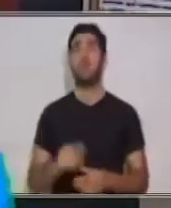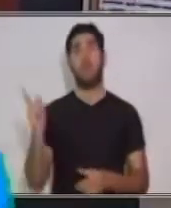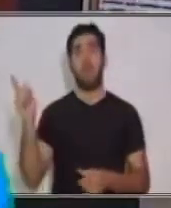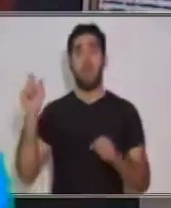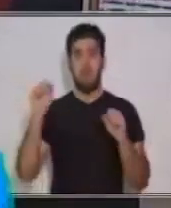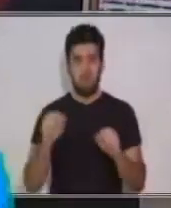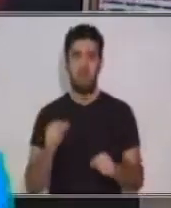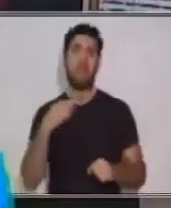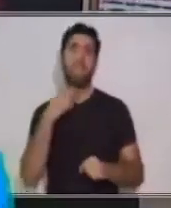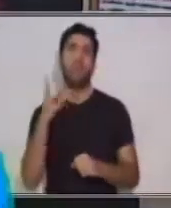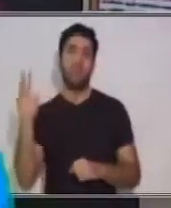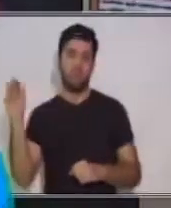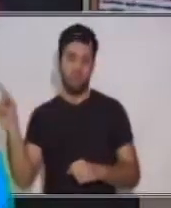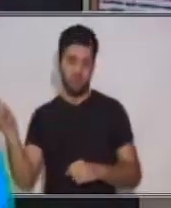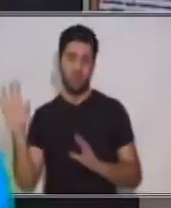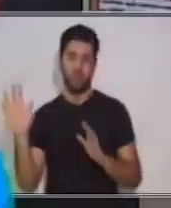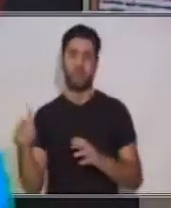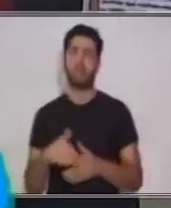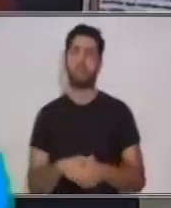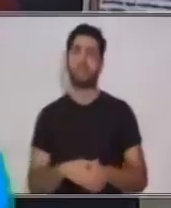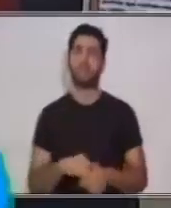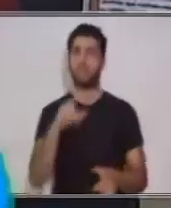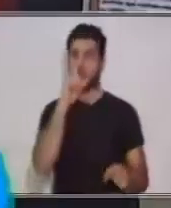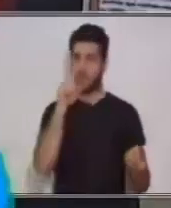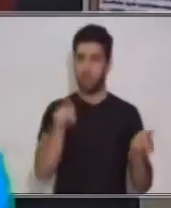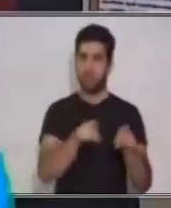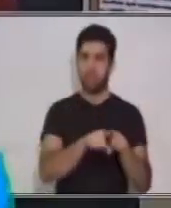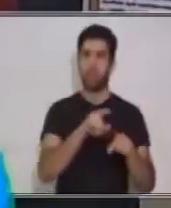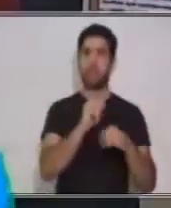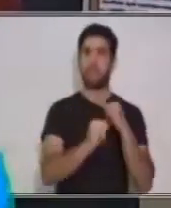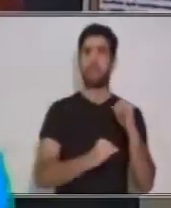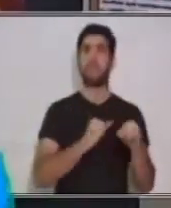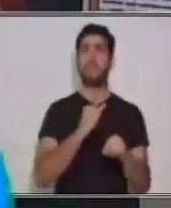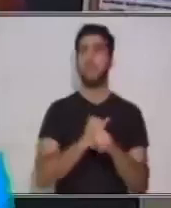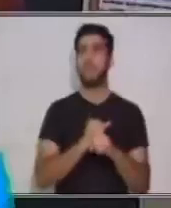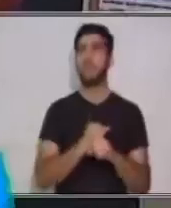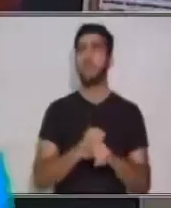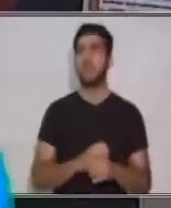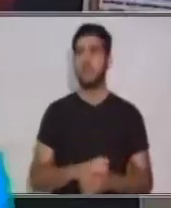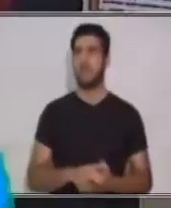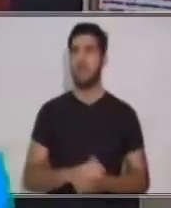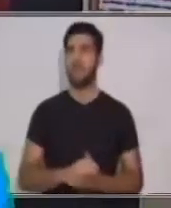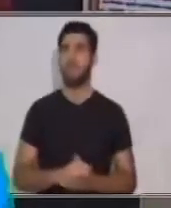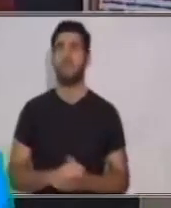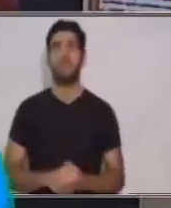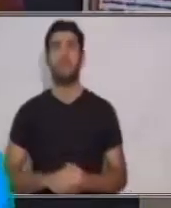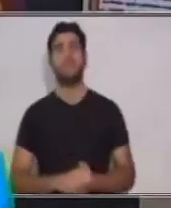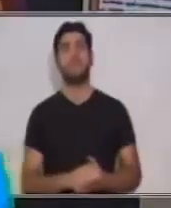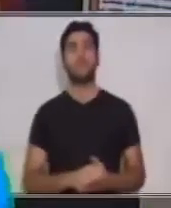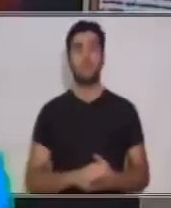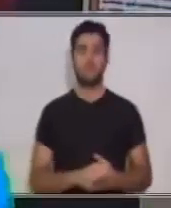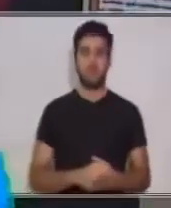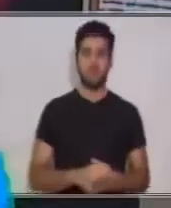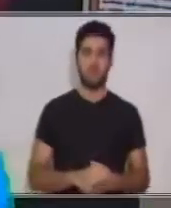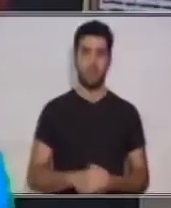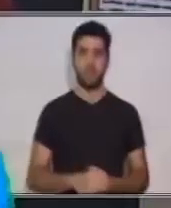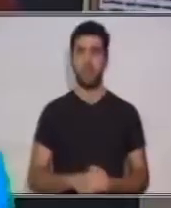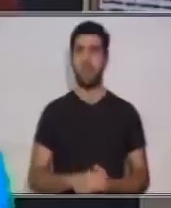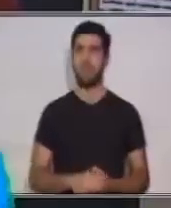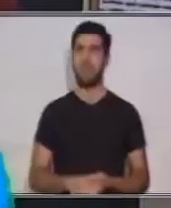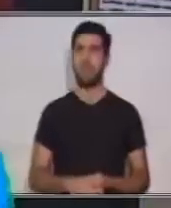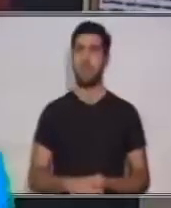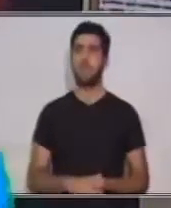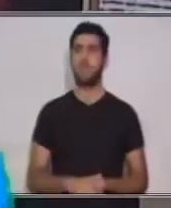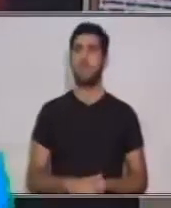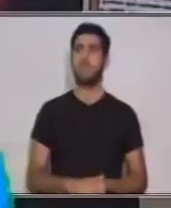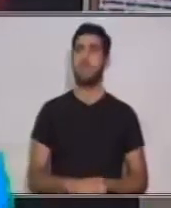puedes aprender. Por medio de internet. Cuando consultas los videos del programa Aprendo en Casa, en los canales como YouTube y otras fuentes